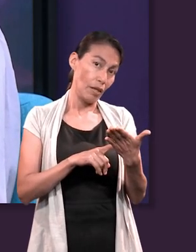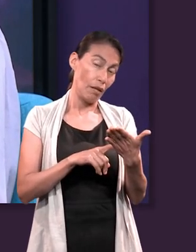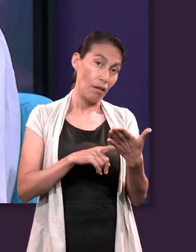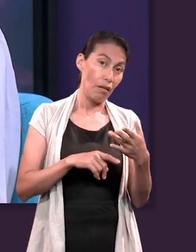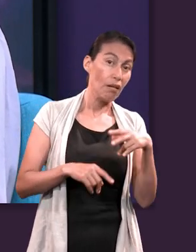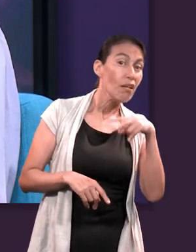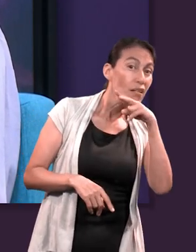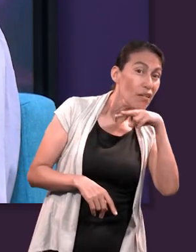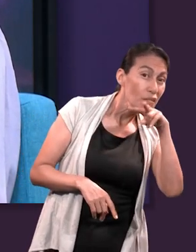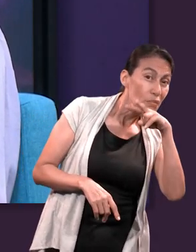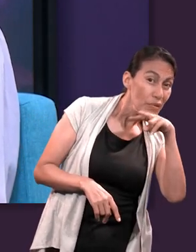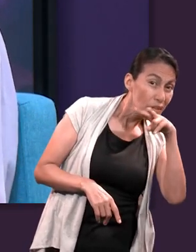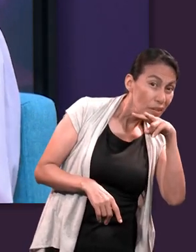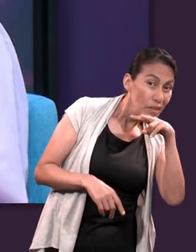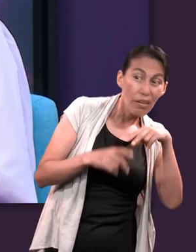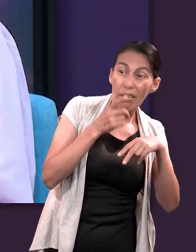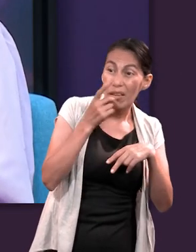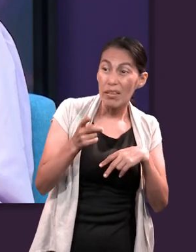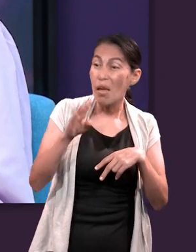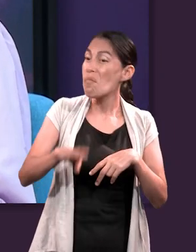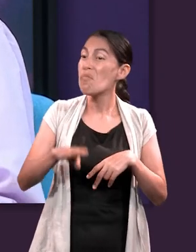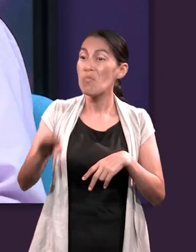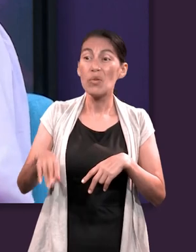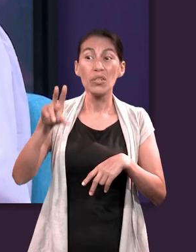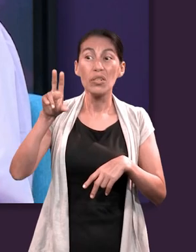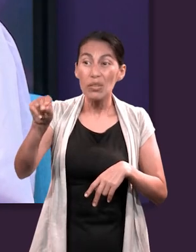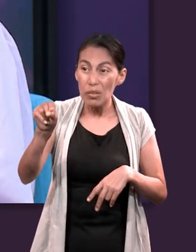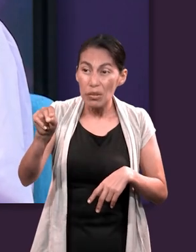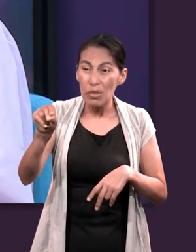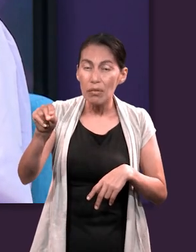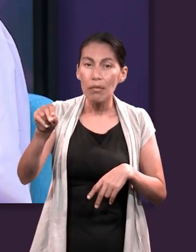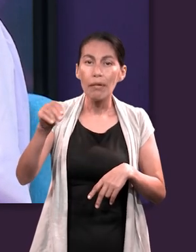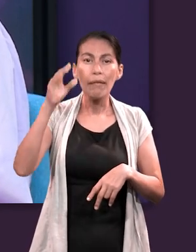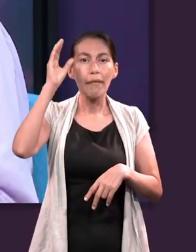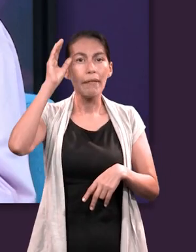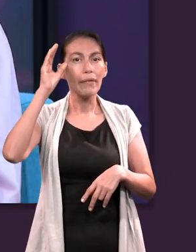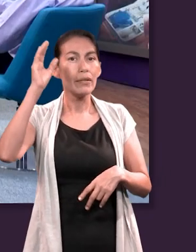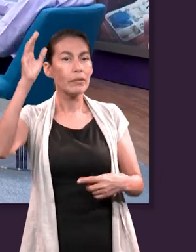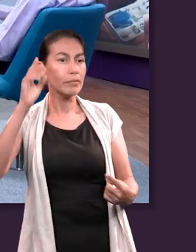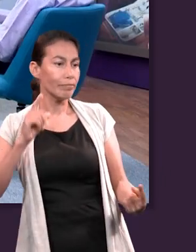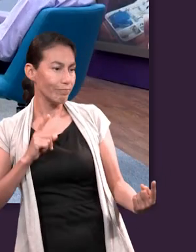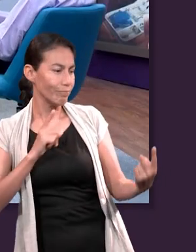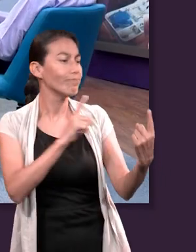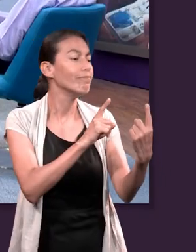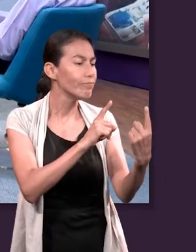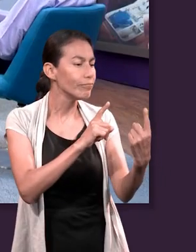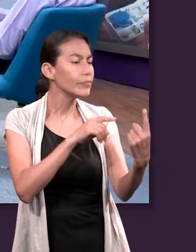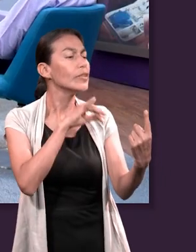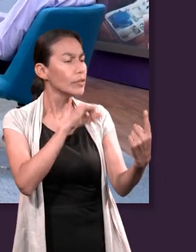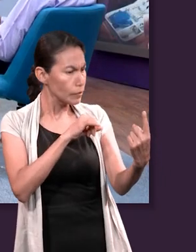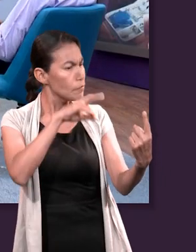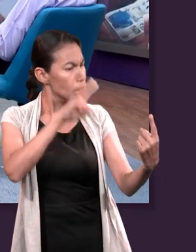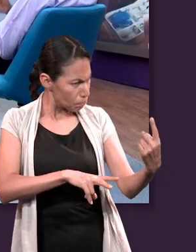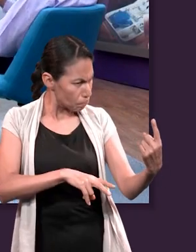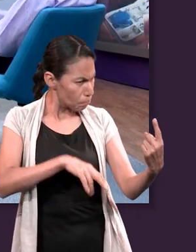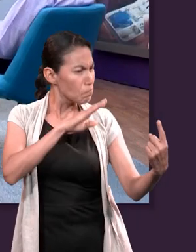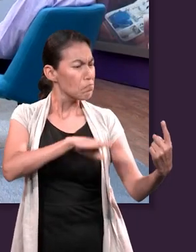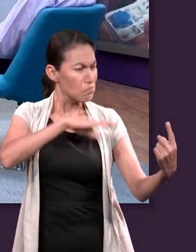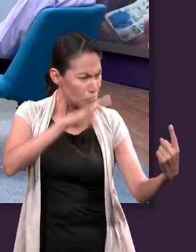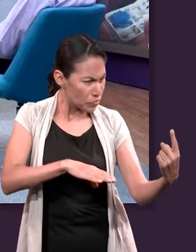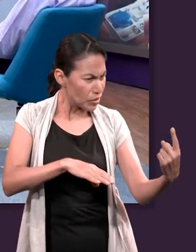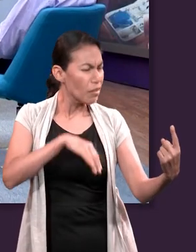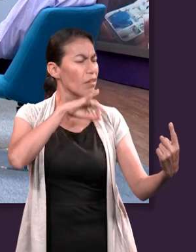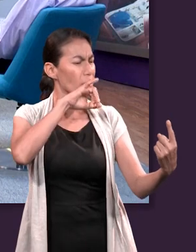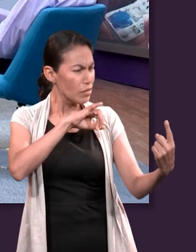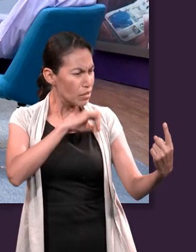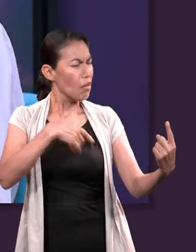esperanza de que contrario a lo que la serpiente pensaba de no, no moriréis, Cristo decide de enfrentar